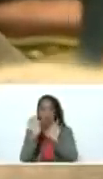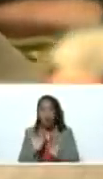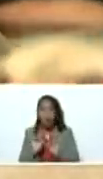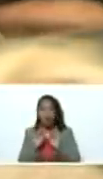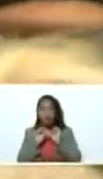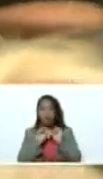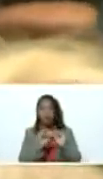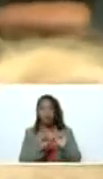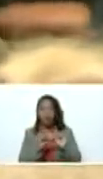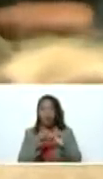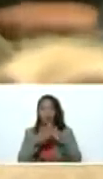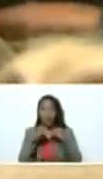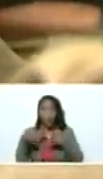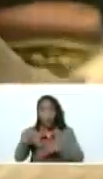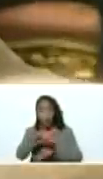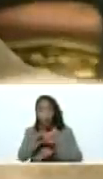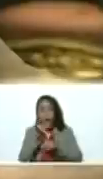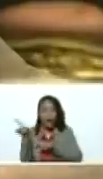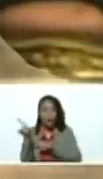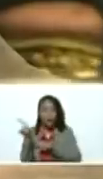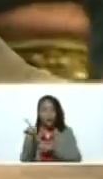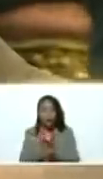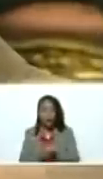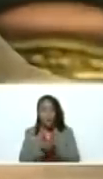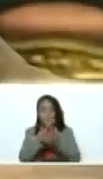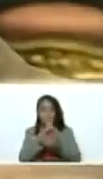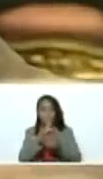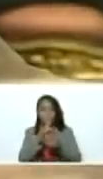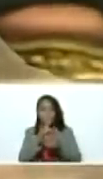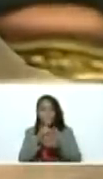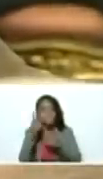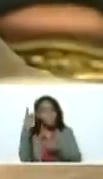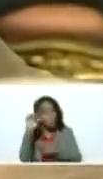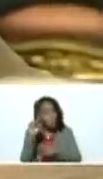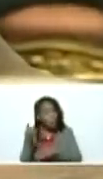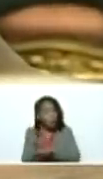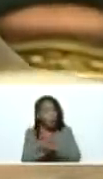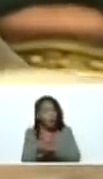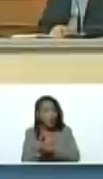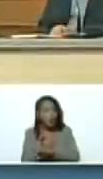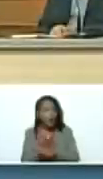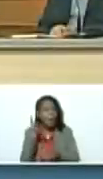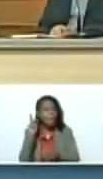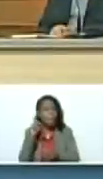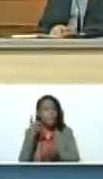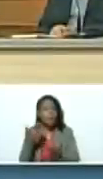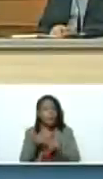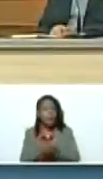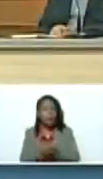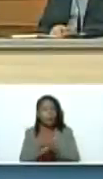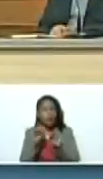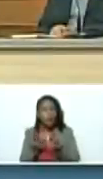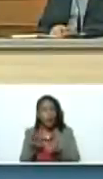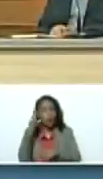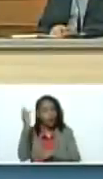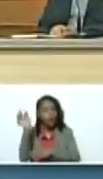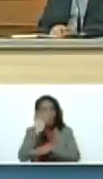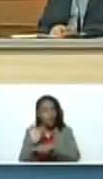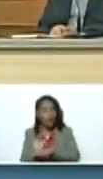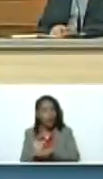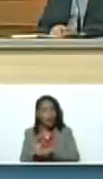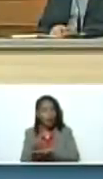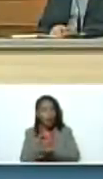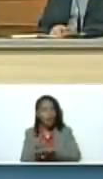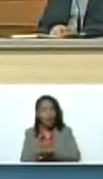permanente toda esta instancia por los gobernadores se incorporan a la secretaría del consejo federal de gobierno